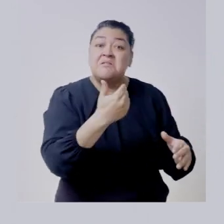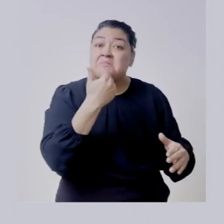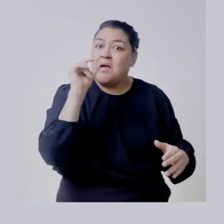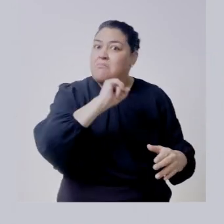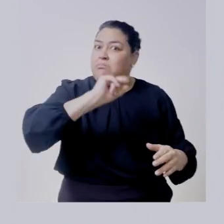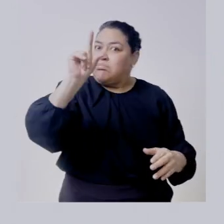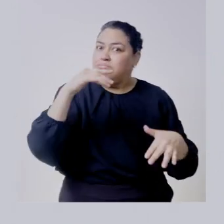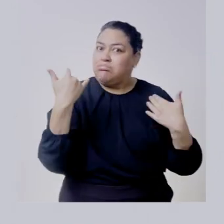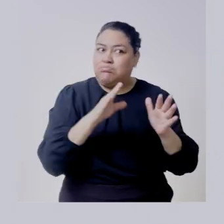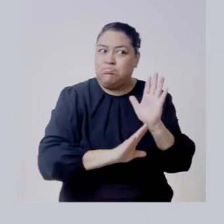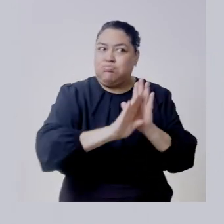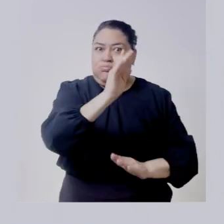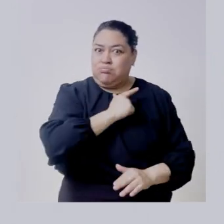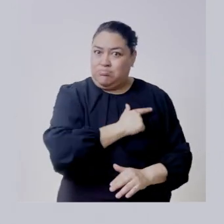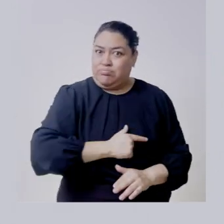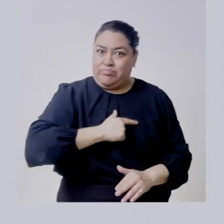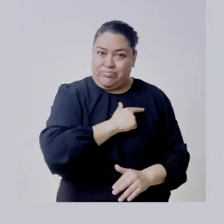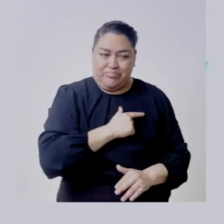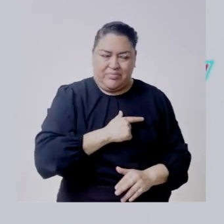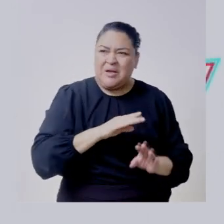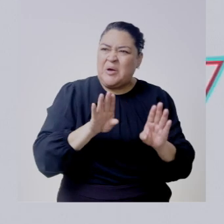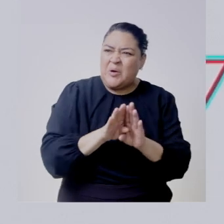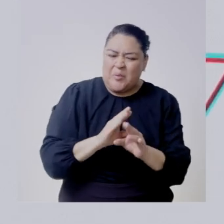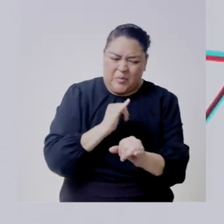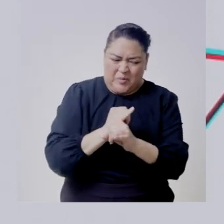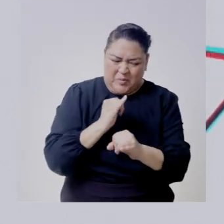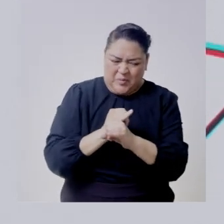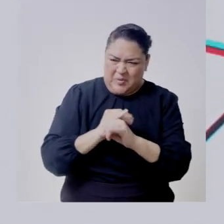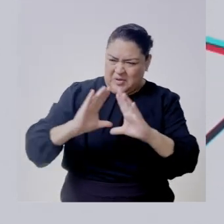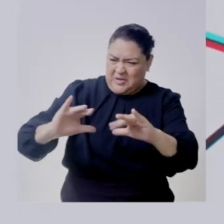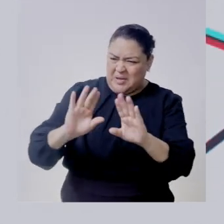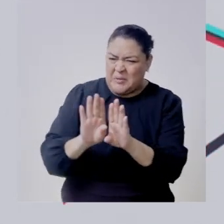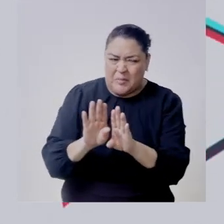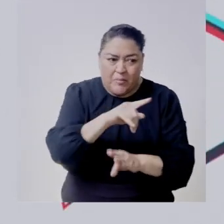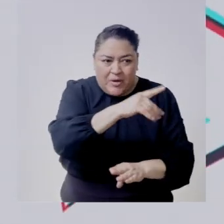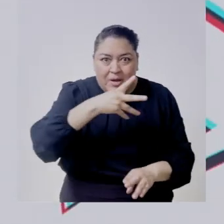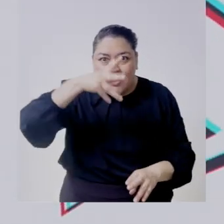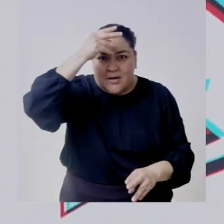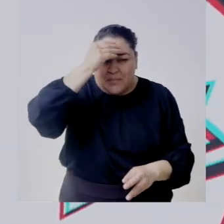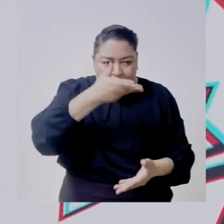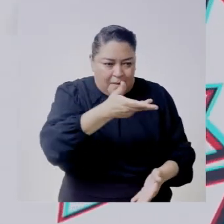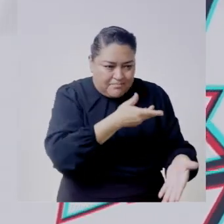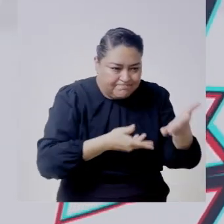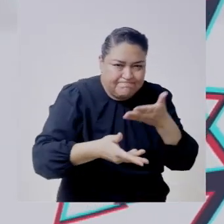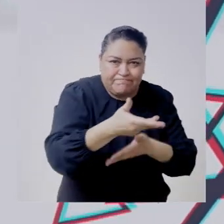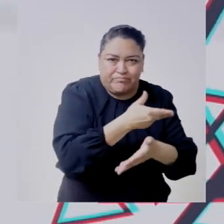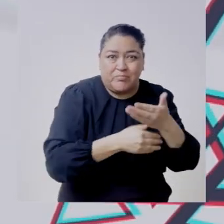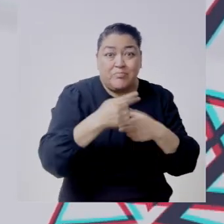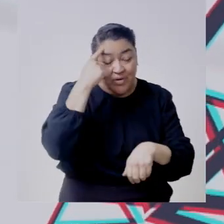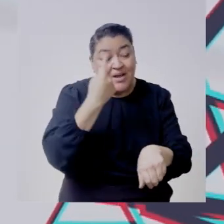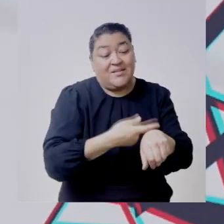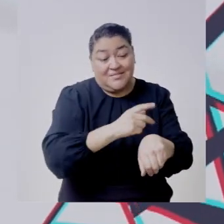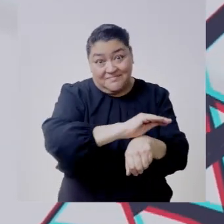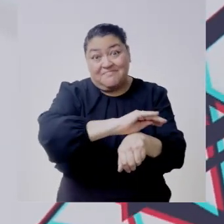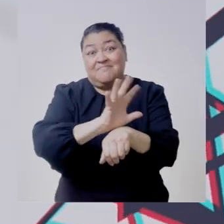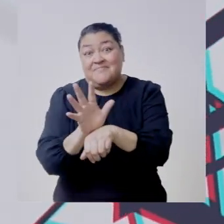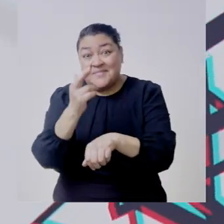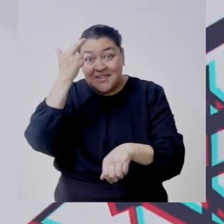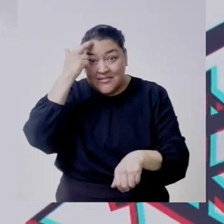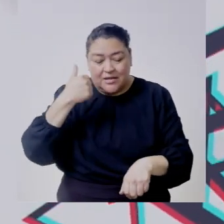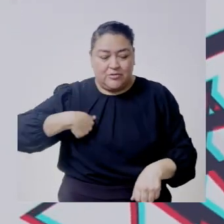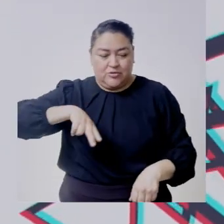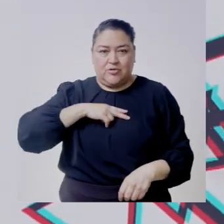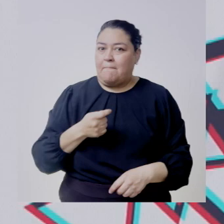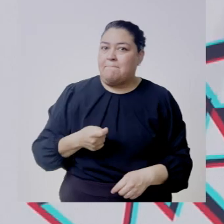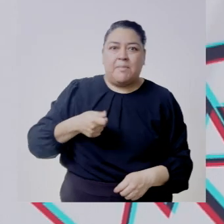todo un hit este taller de pedagogía digital que sirvió pues para la la pandemia porque te decía